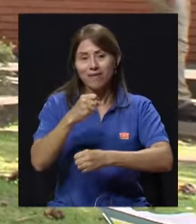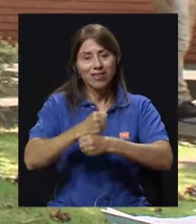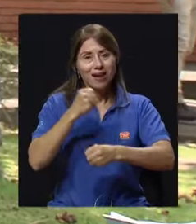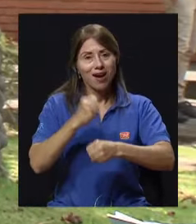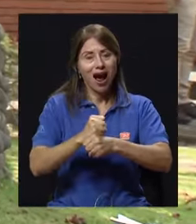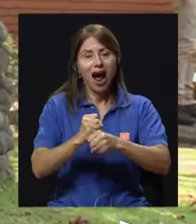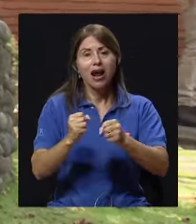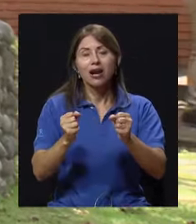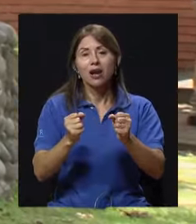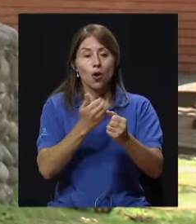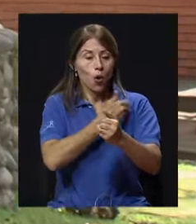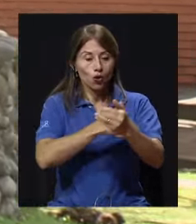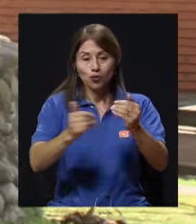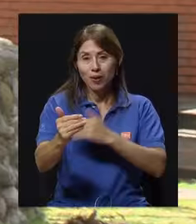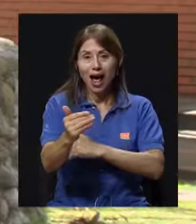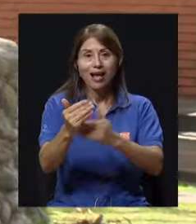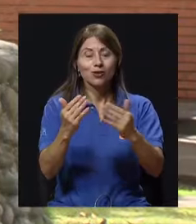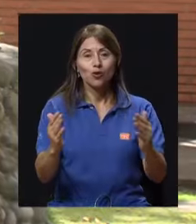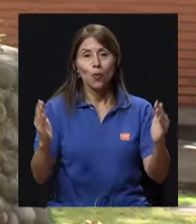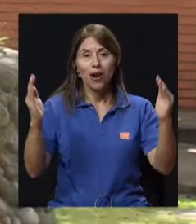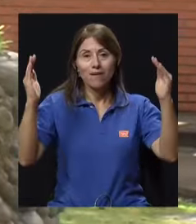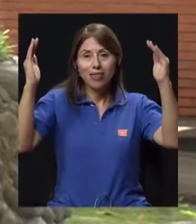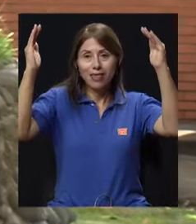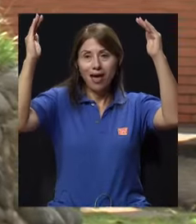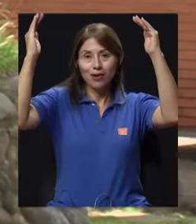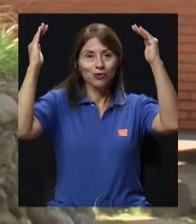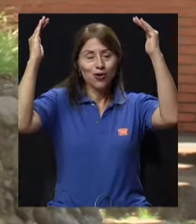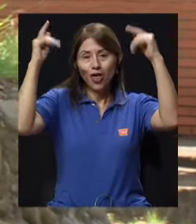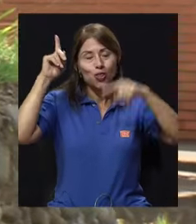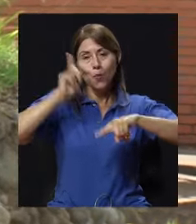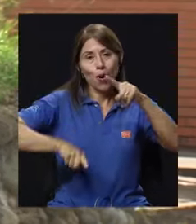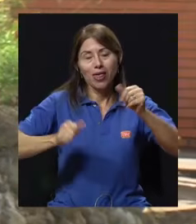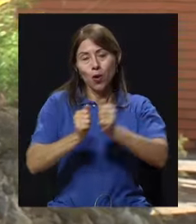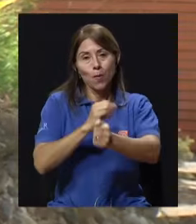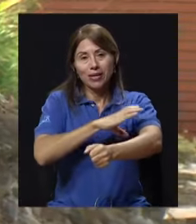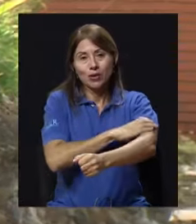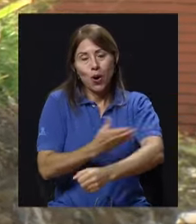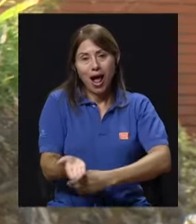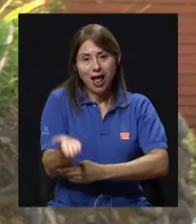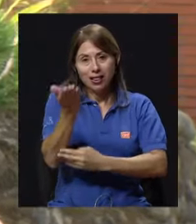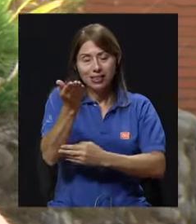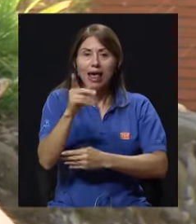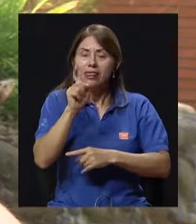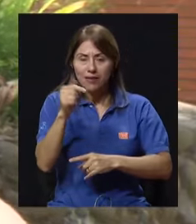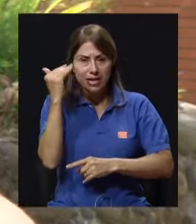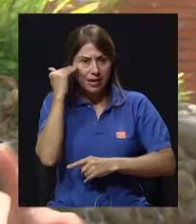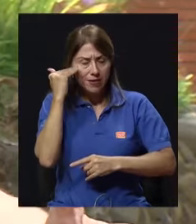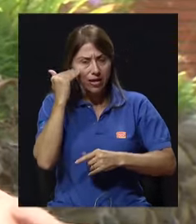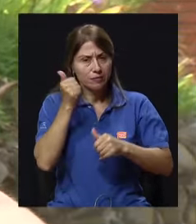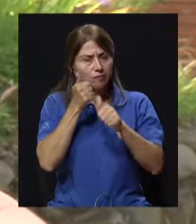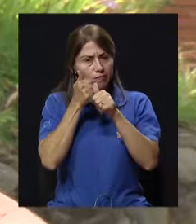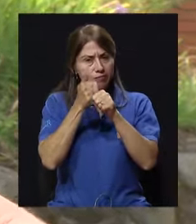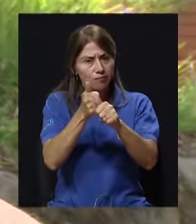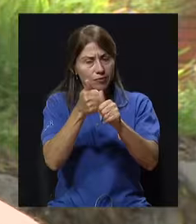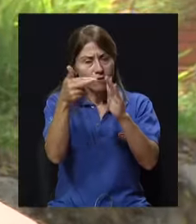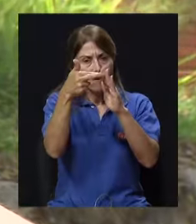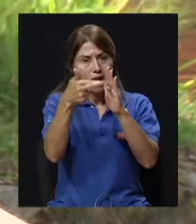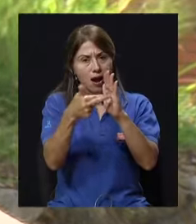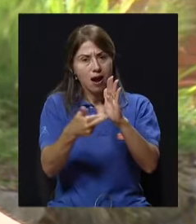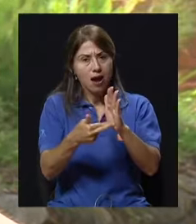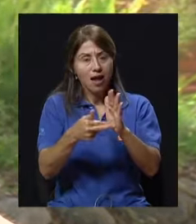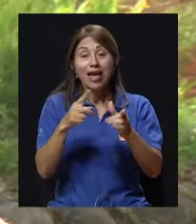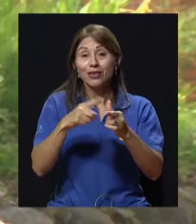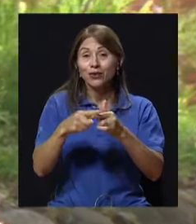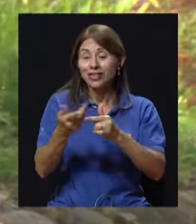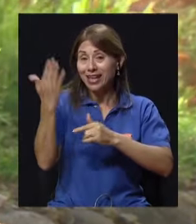con los brazos por encima de la cabeza. Cosas tan sencillas como esa. Entonces, en un inicio se empezó a pedir